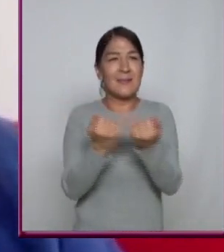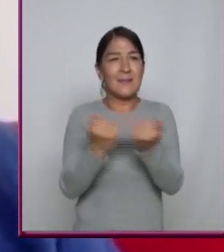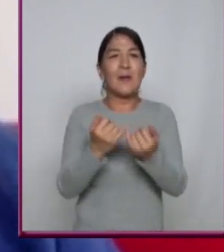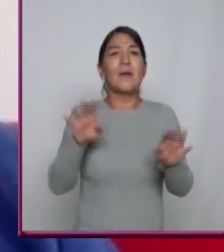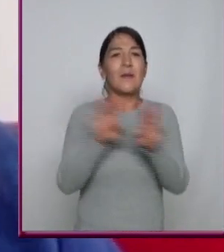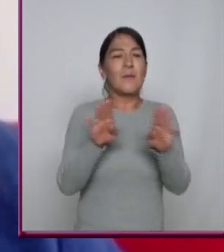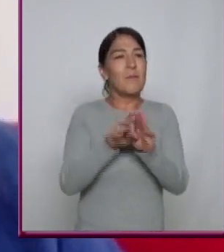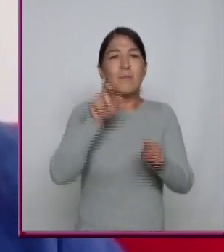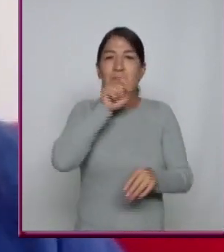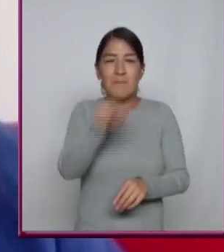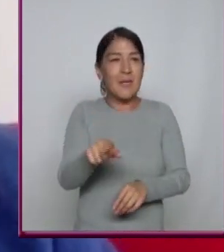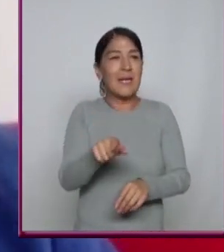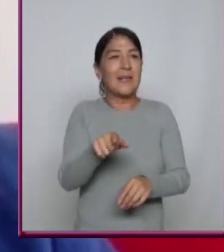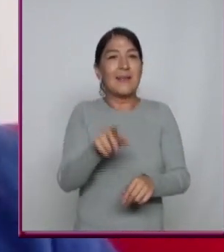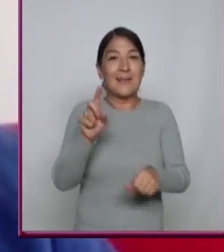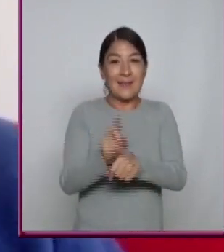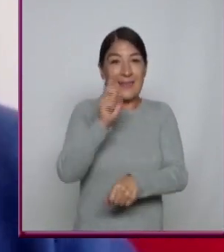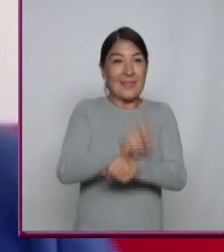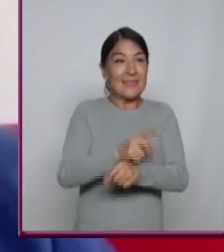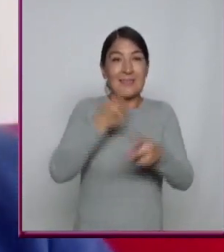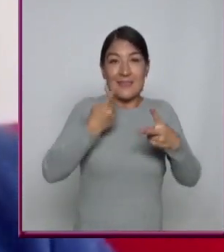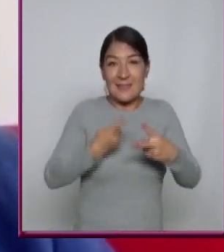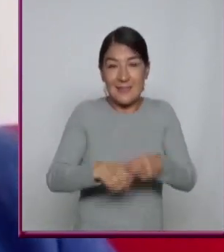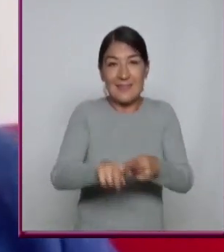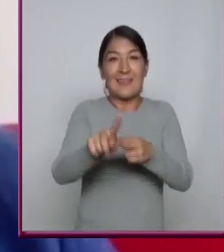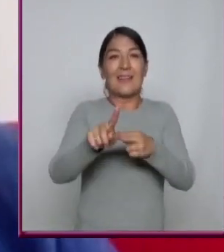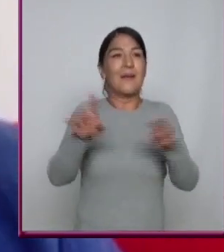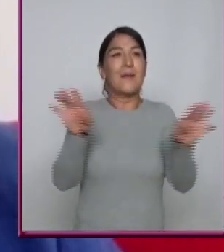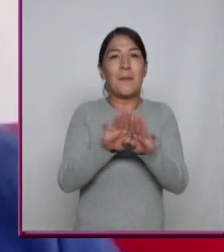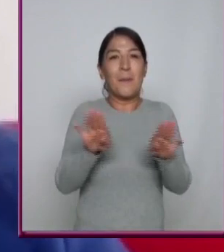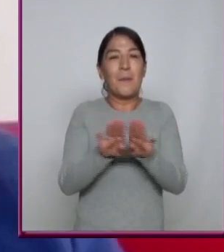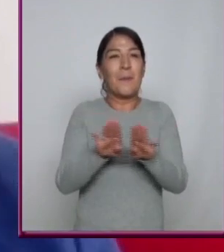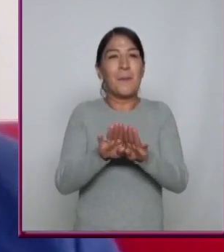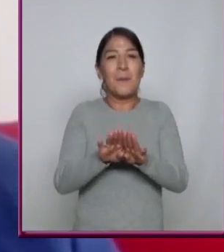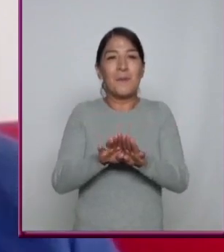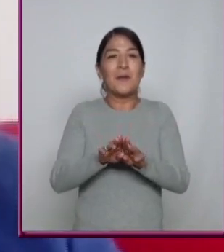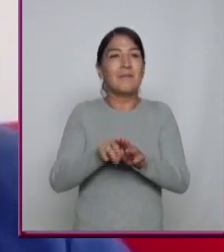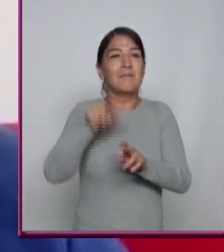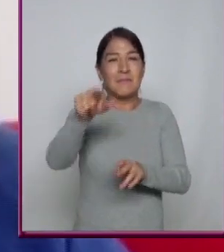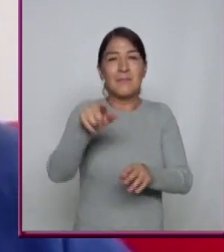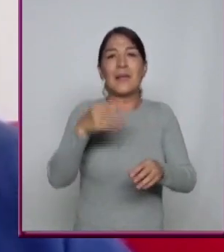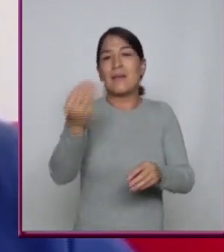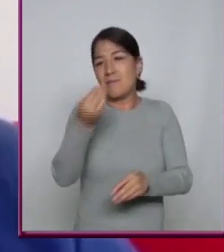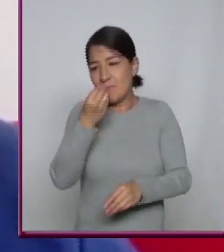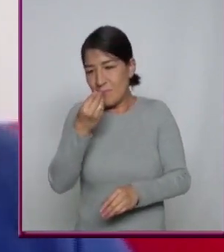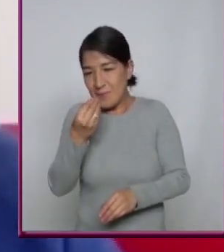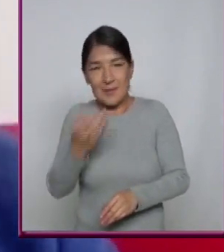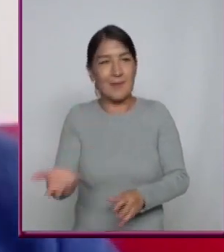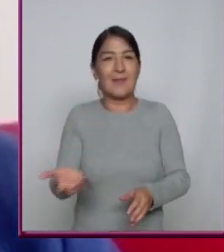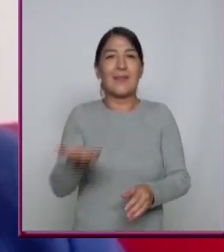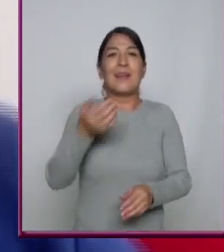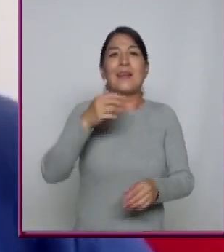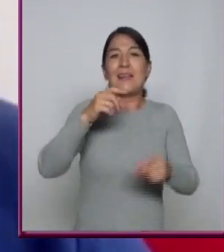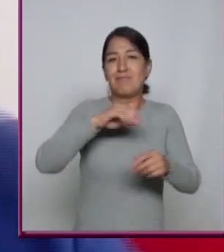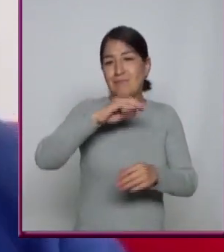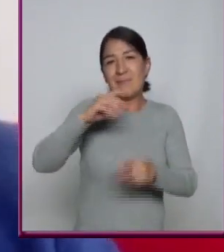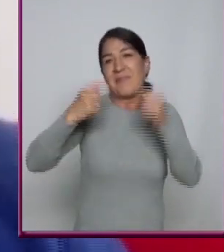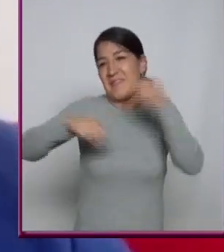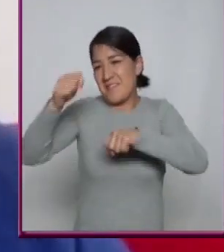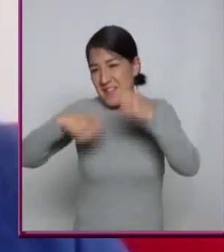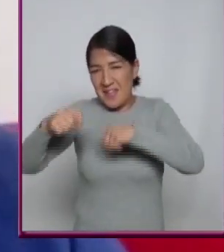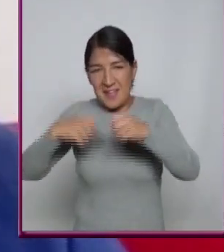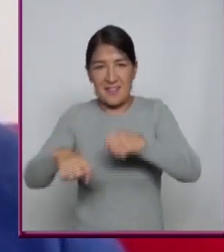sea En el momento En que tú inicias Un emprendimiento De cualquier tipo Dícesse Un restaurante De alimentos Una tienda De discos Cualquier